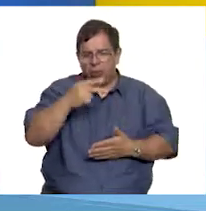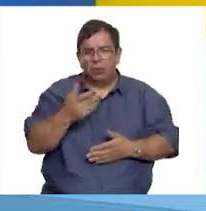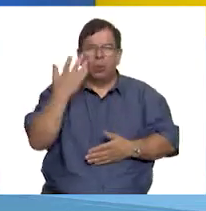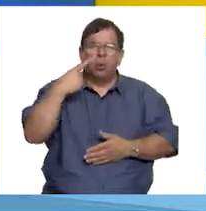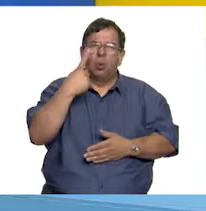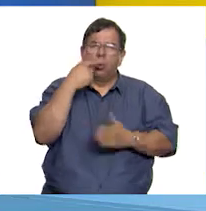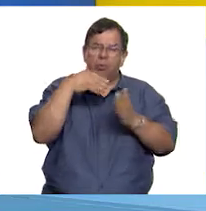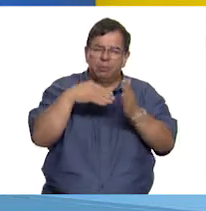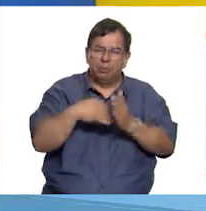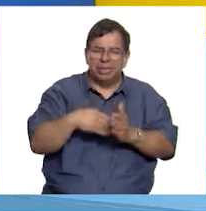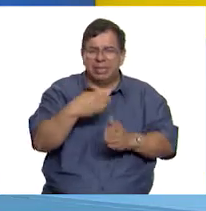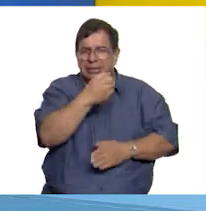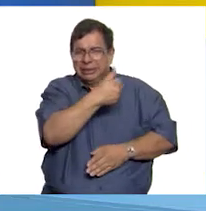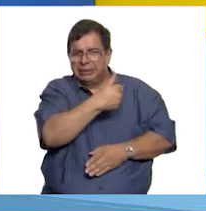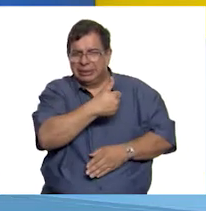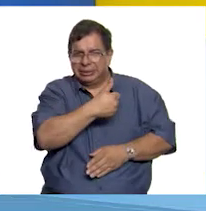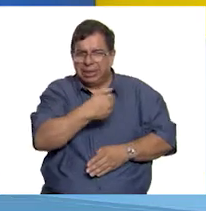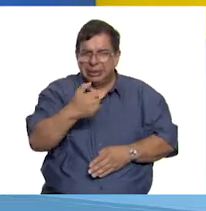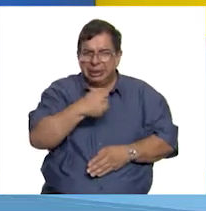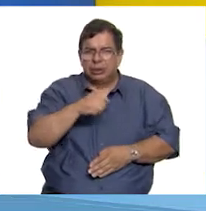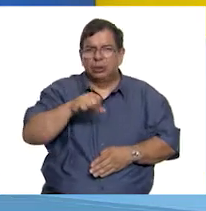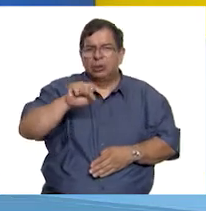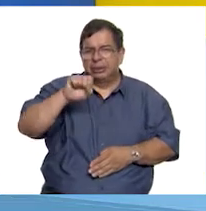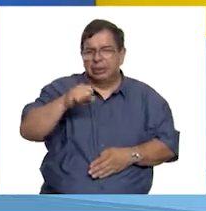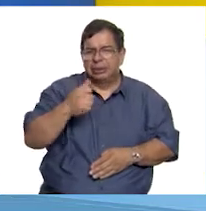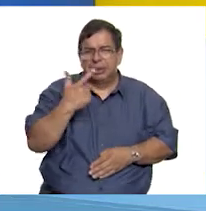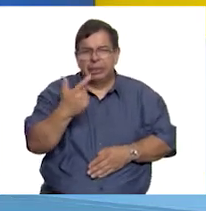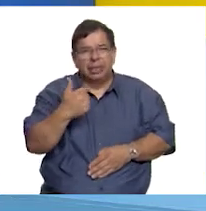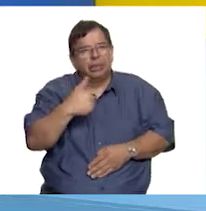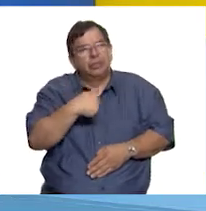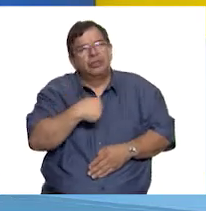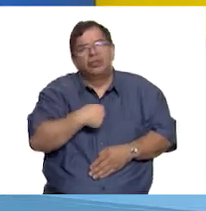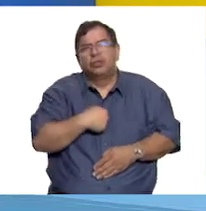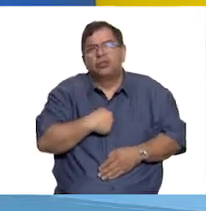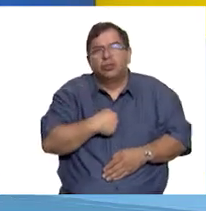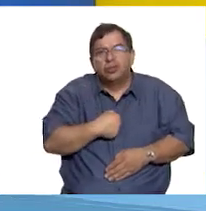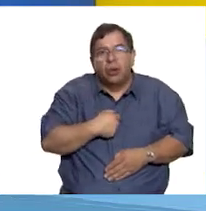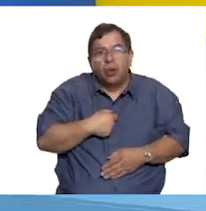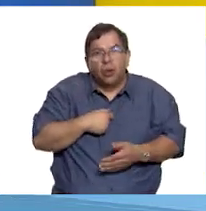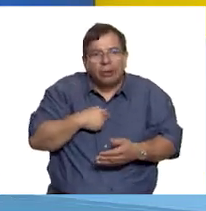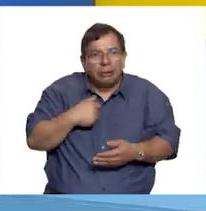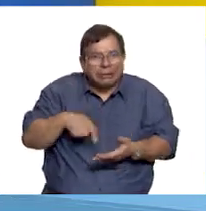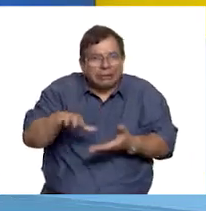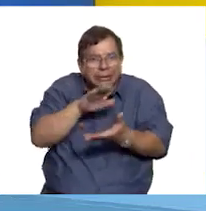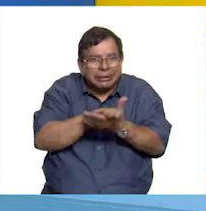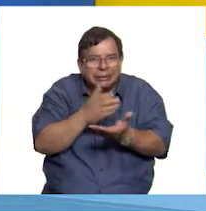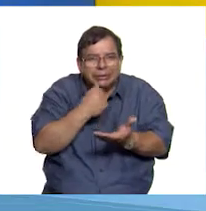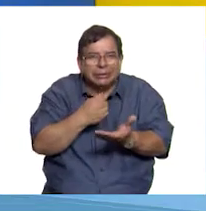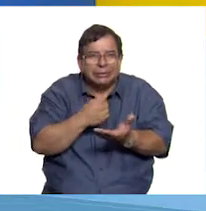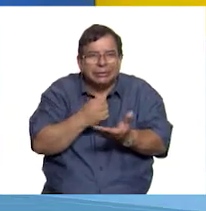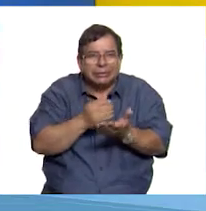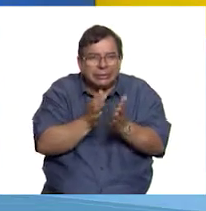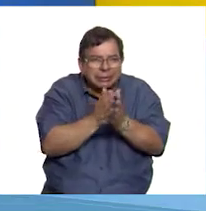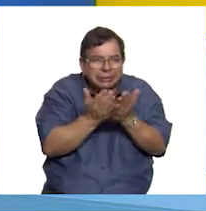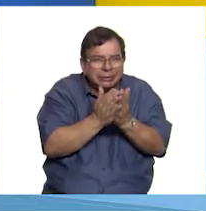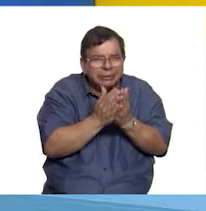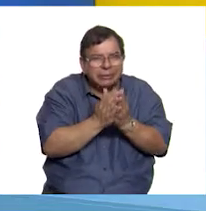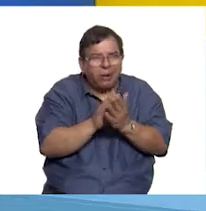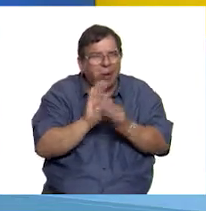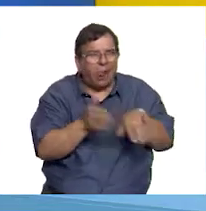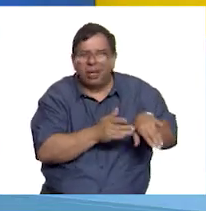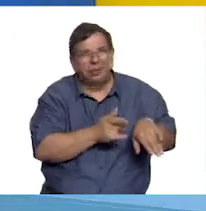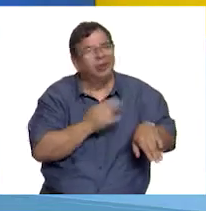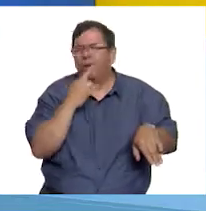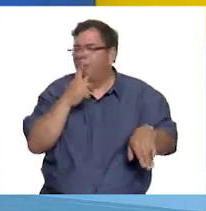año 1667. Porque temía que si me casaba con un hombre tendría que dejar mis estudios.